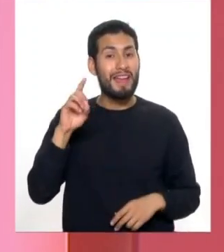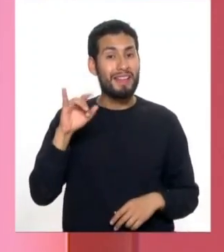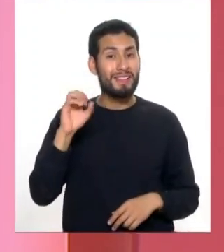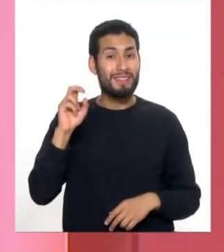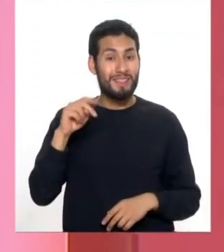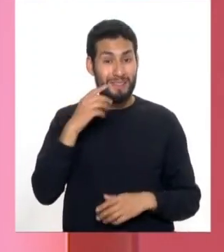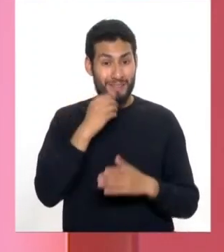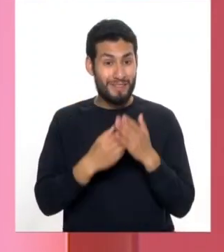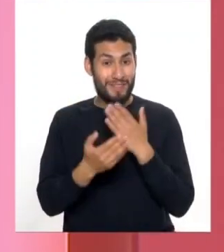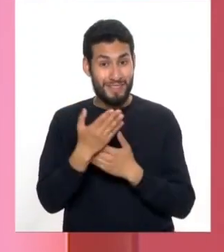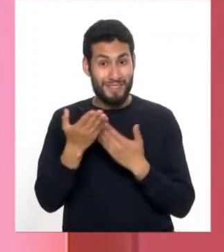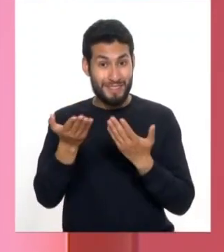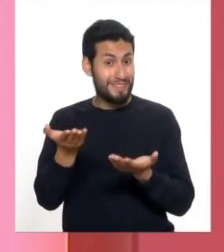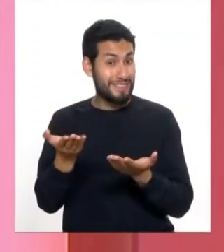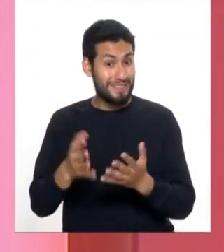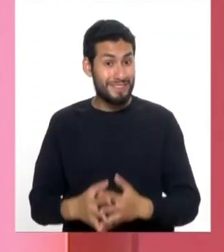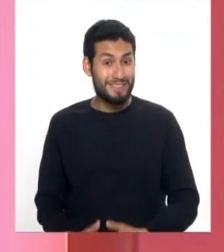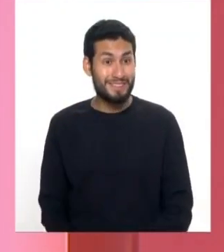Buenos días, Edison.